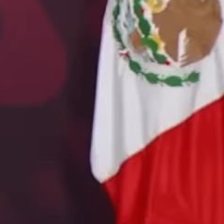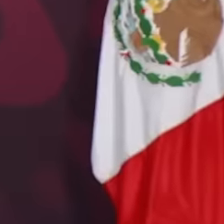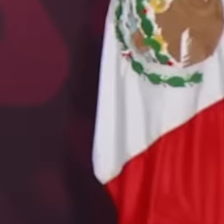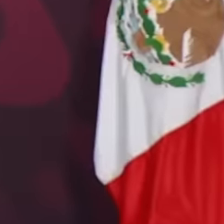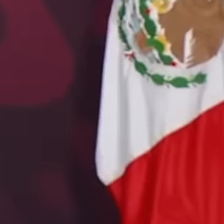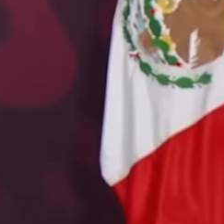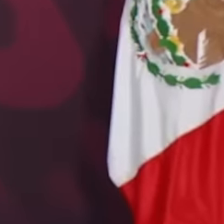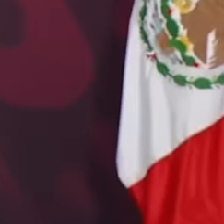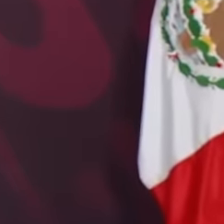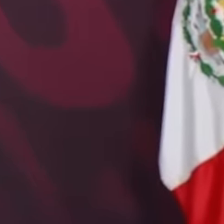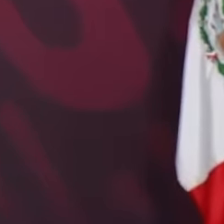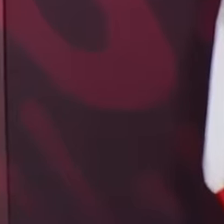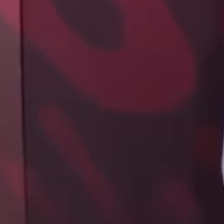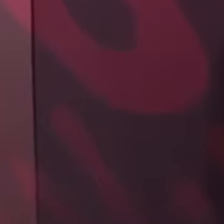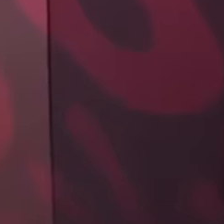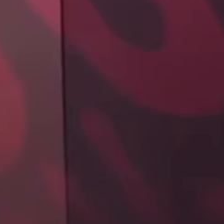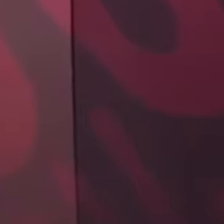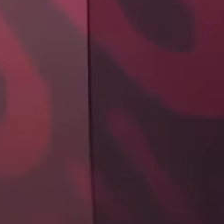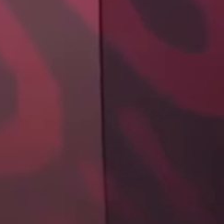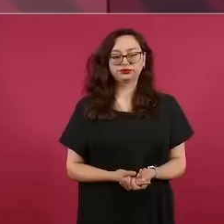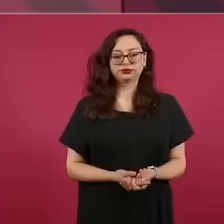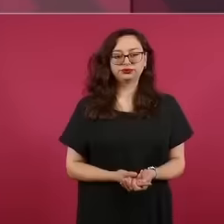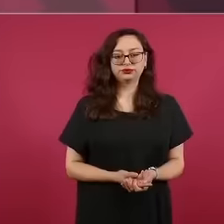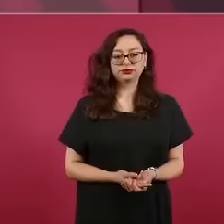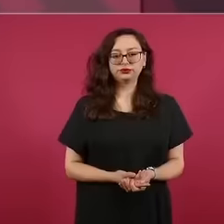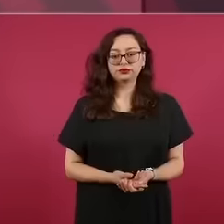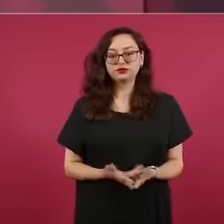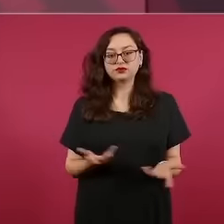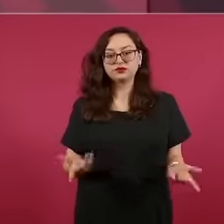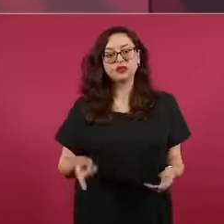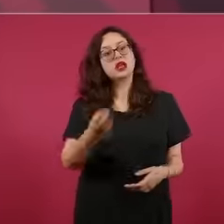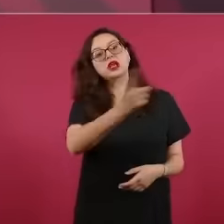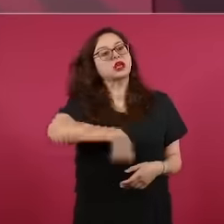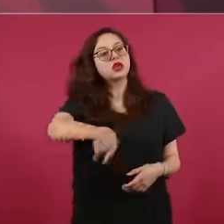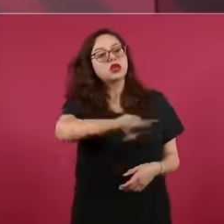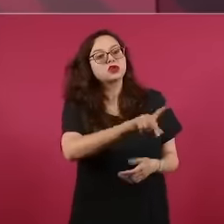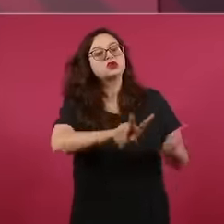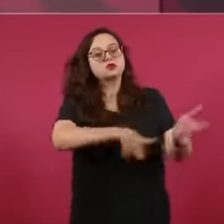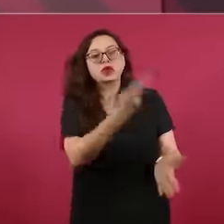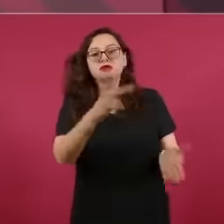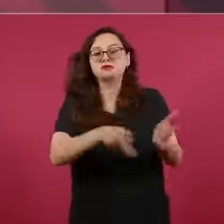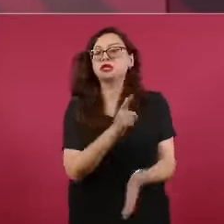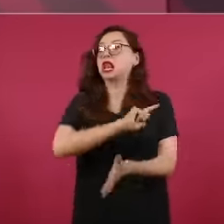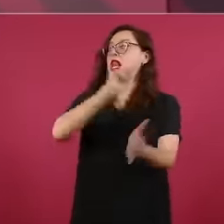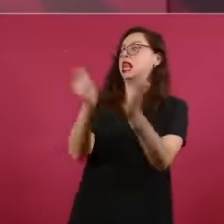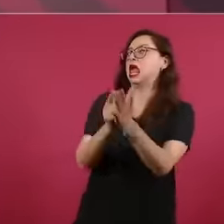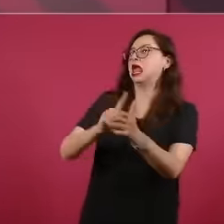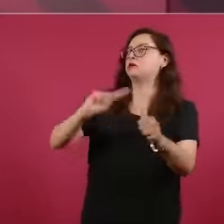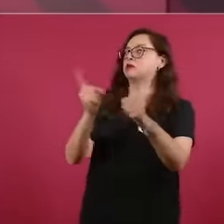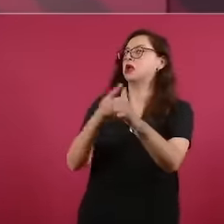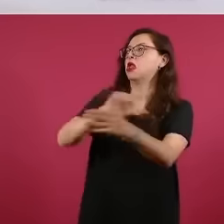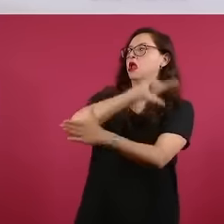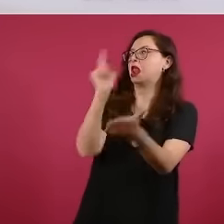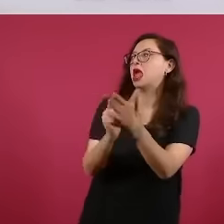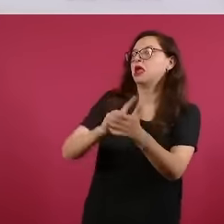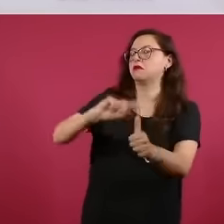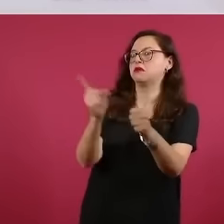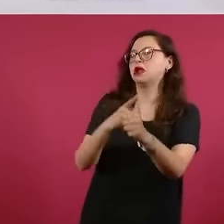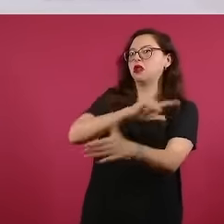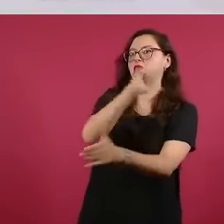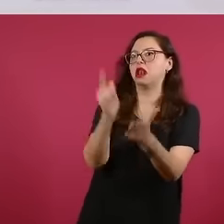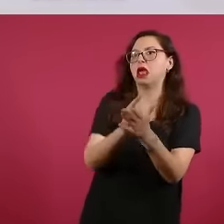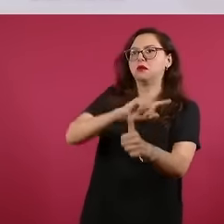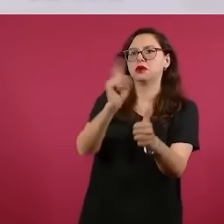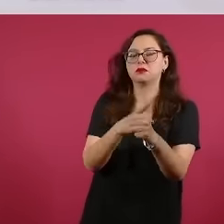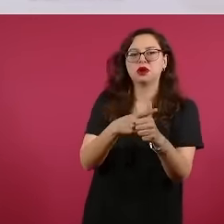en la época de Porfirio Díaz, la Constitución, la respetan en la forma y la violan en el fondo.